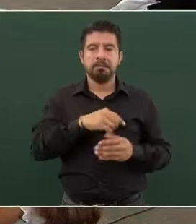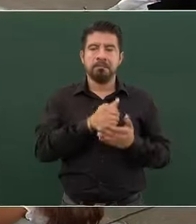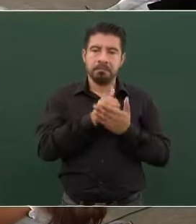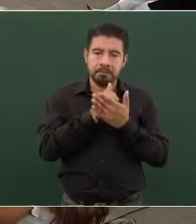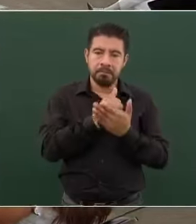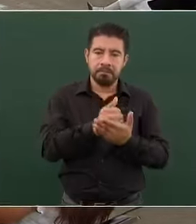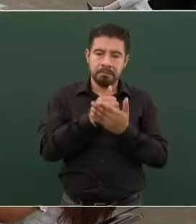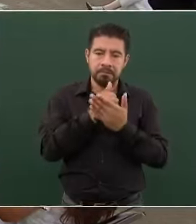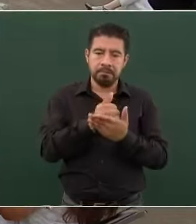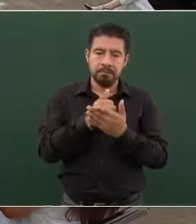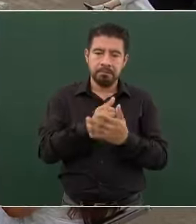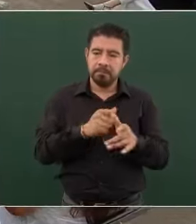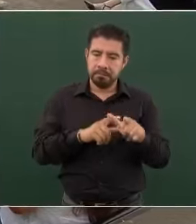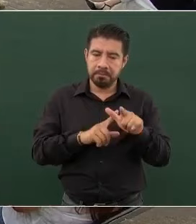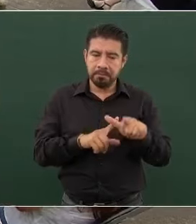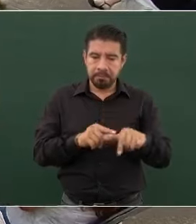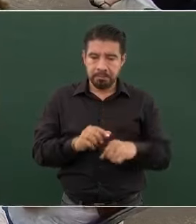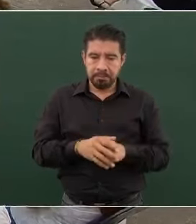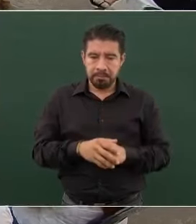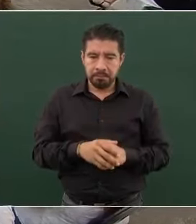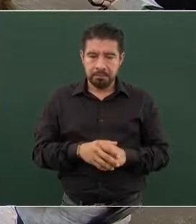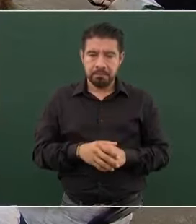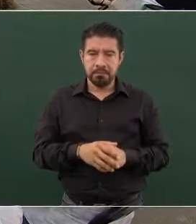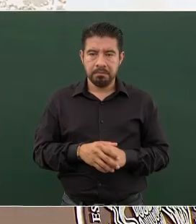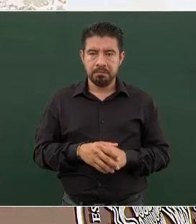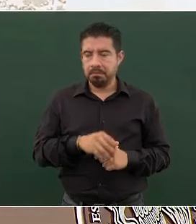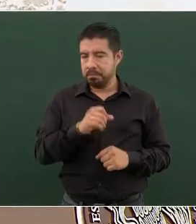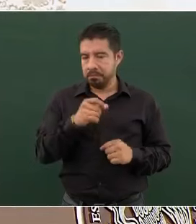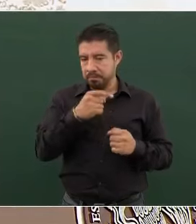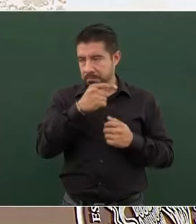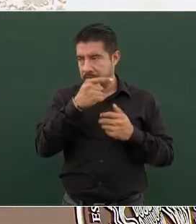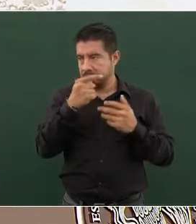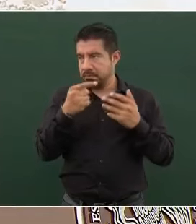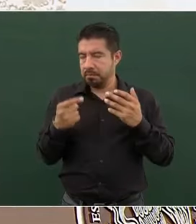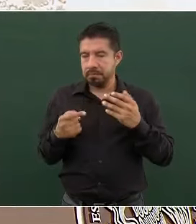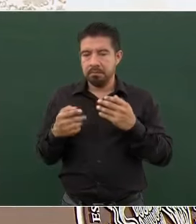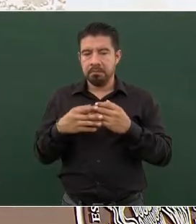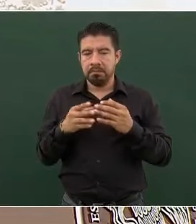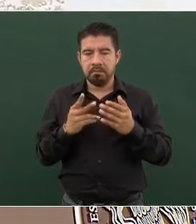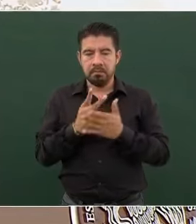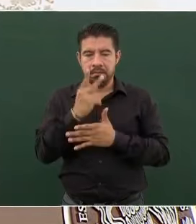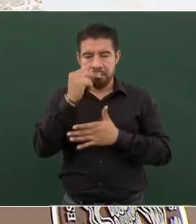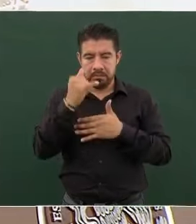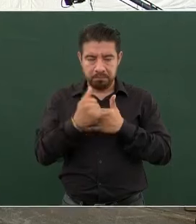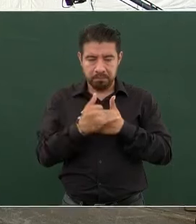con los programas de